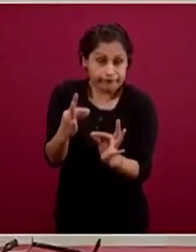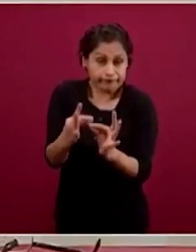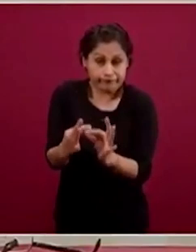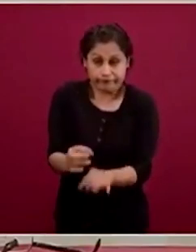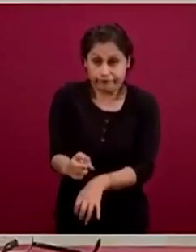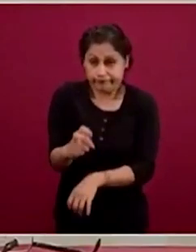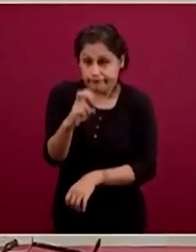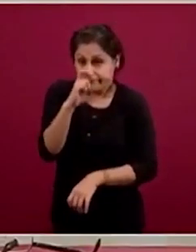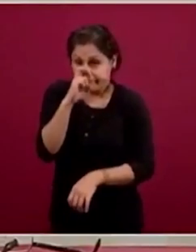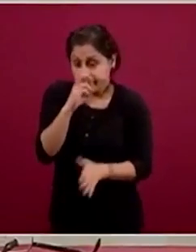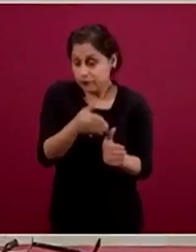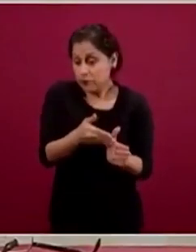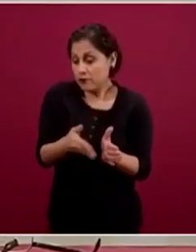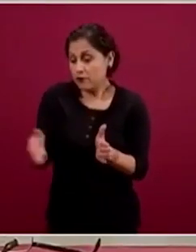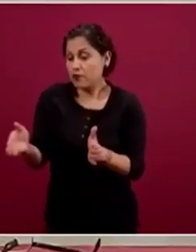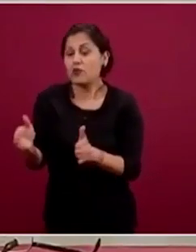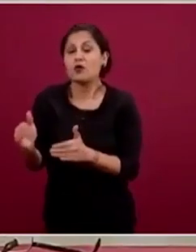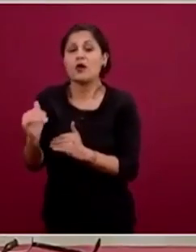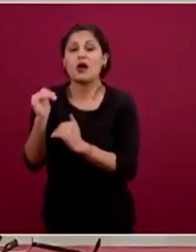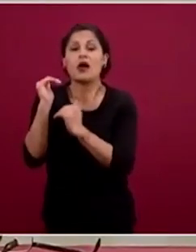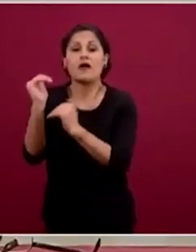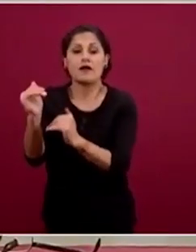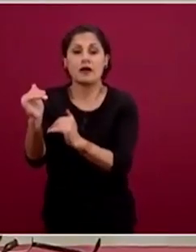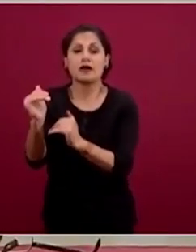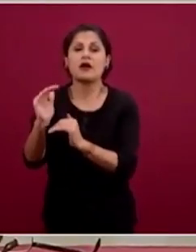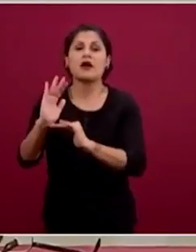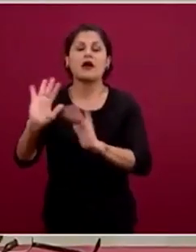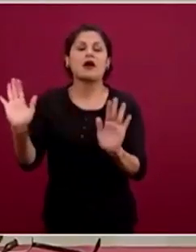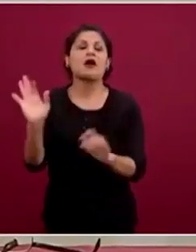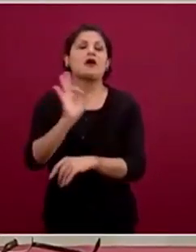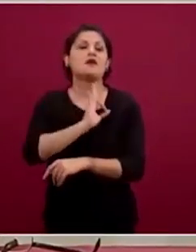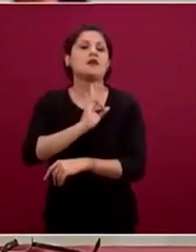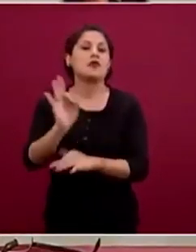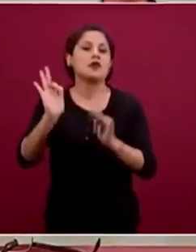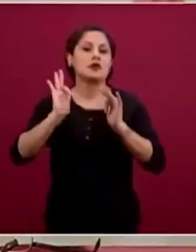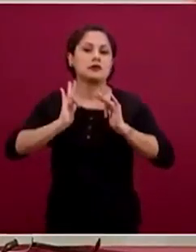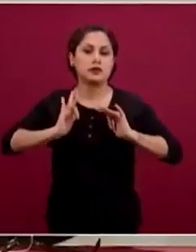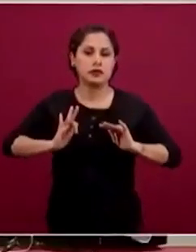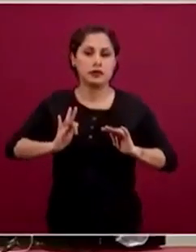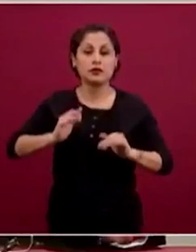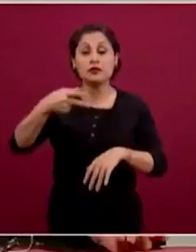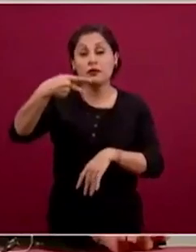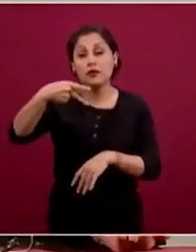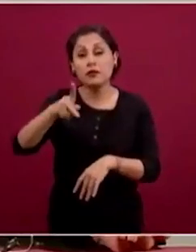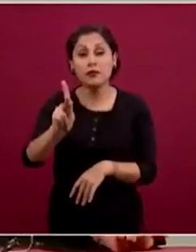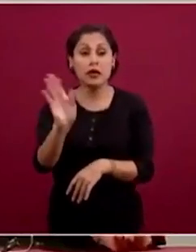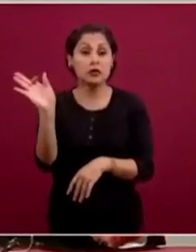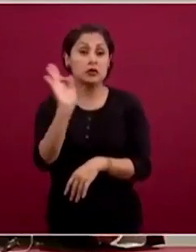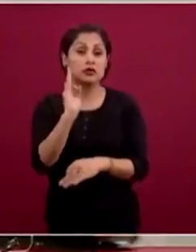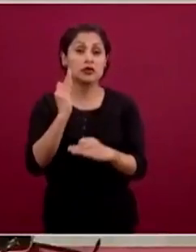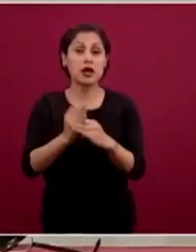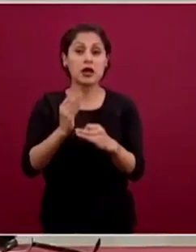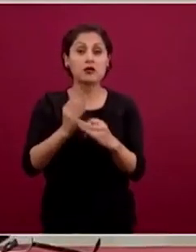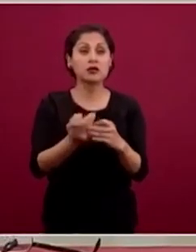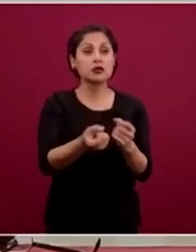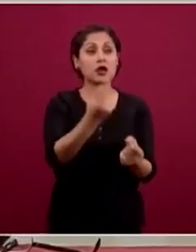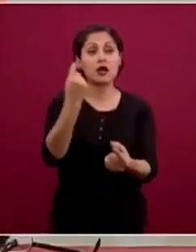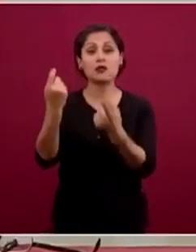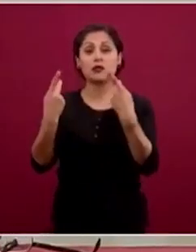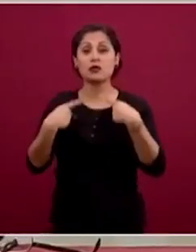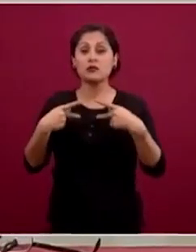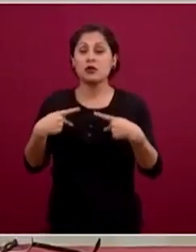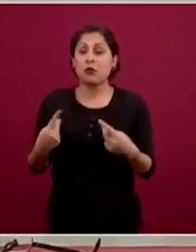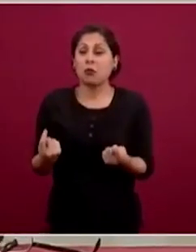Si esta Jornada Nacional de Sana Distancia no se cumple apropiadamente porque empieza a salir la gente a la calle, porque hay una